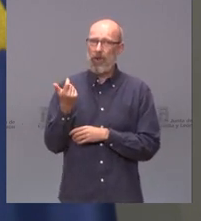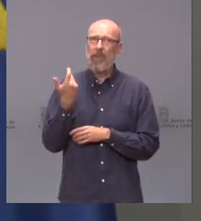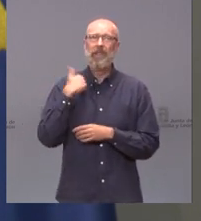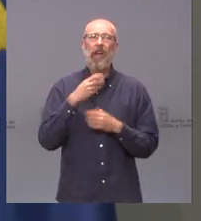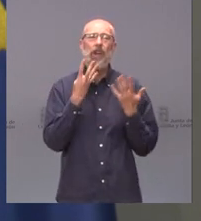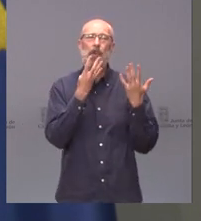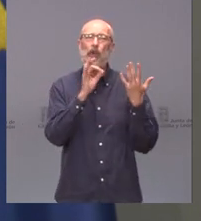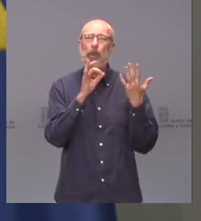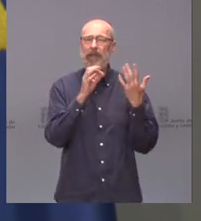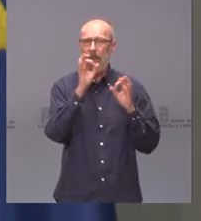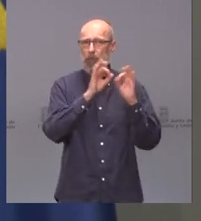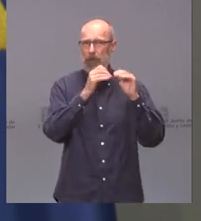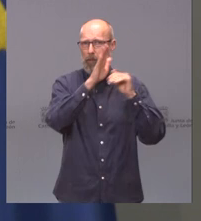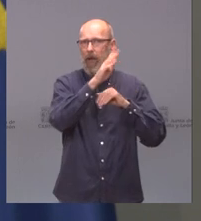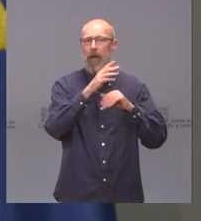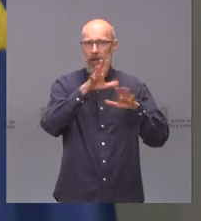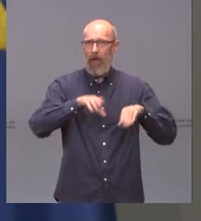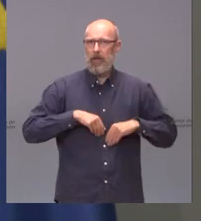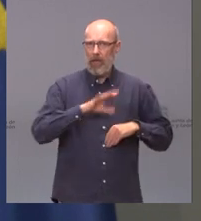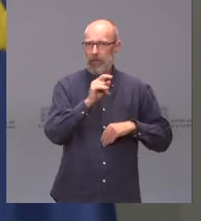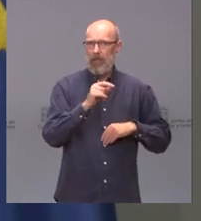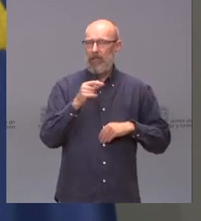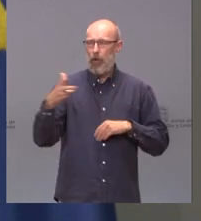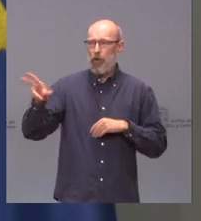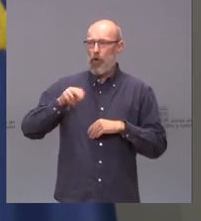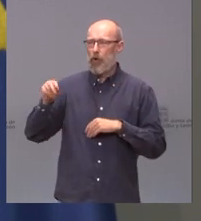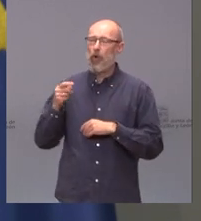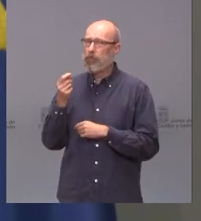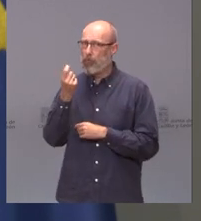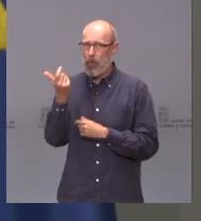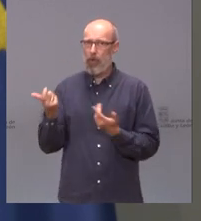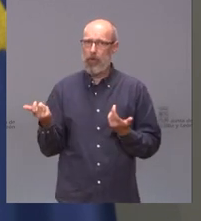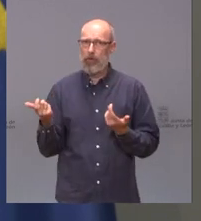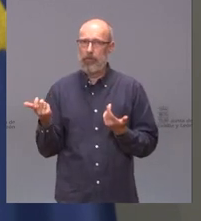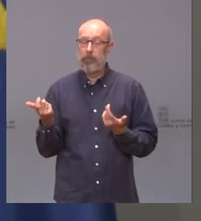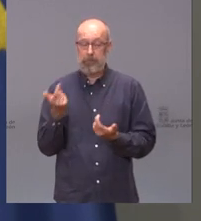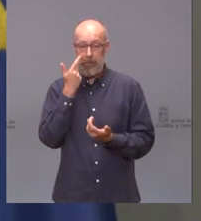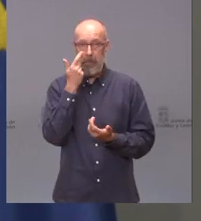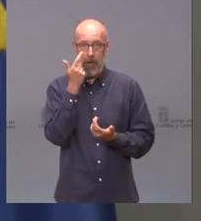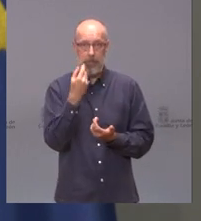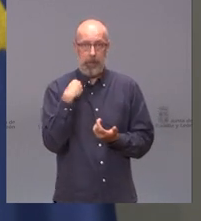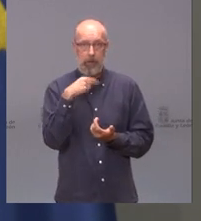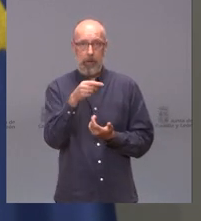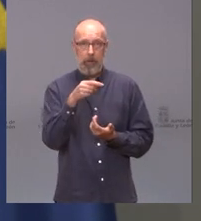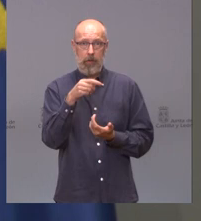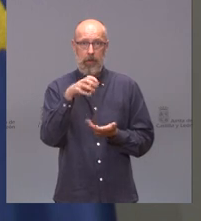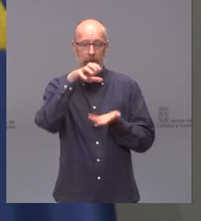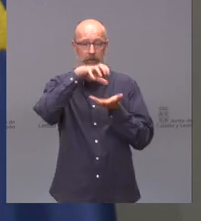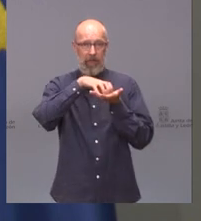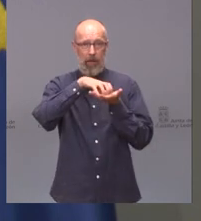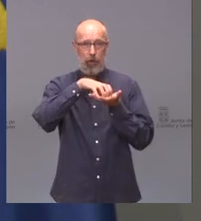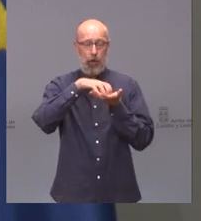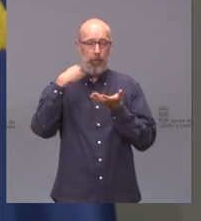ciento no hay prácticamente rechazo a la vacunación no hay más que ver cómo están el centro Miguel de Libes